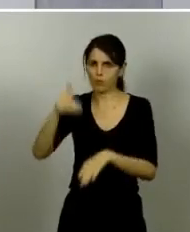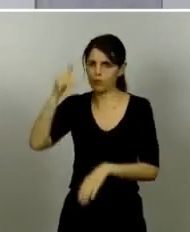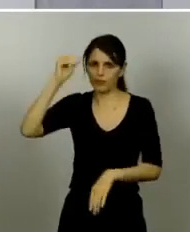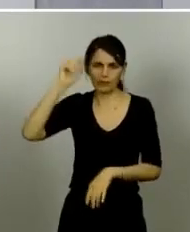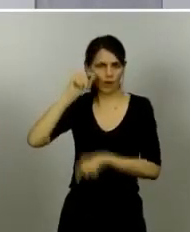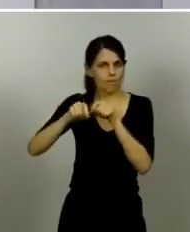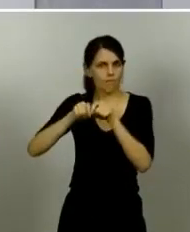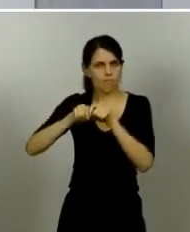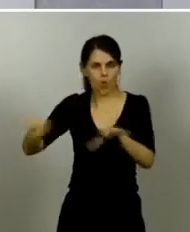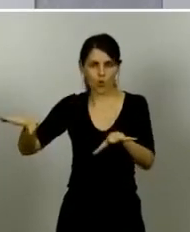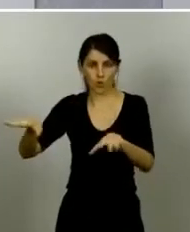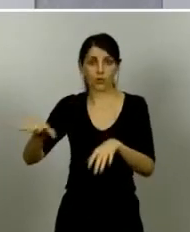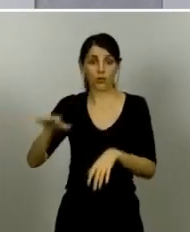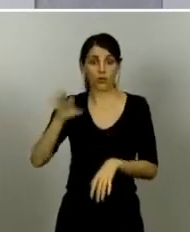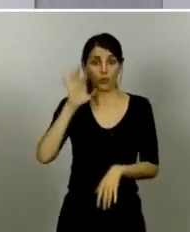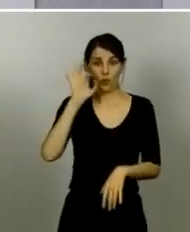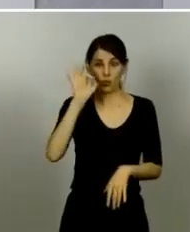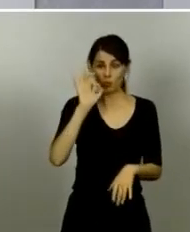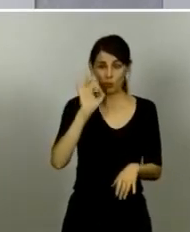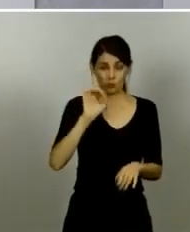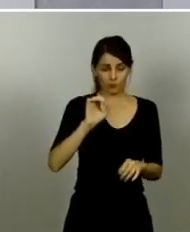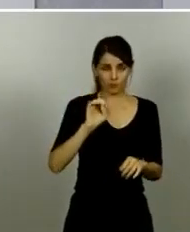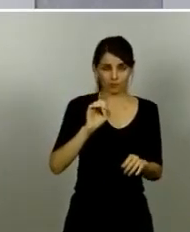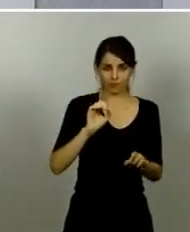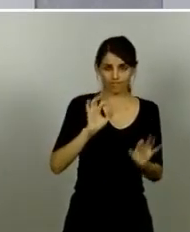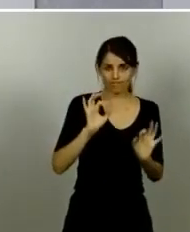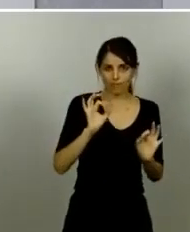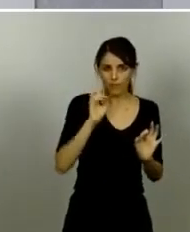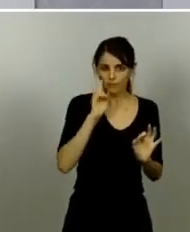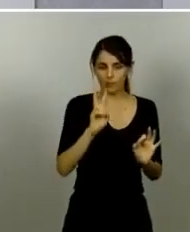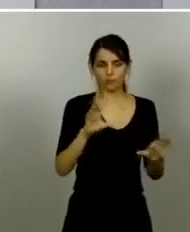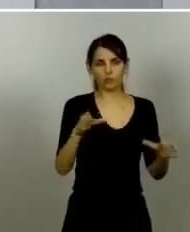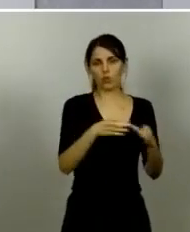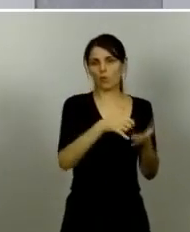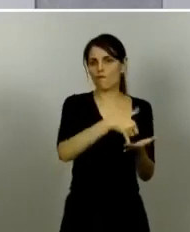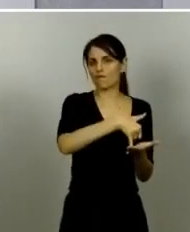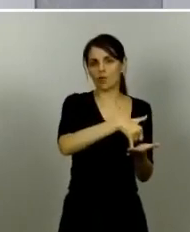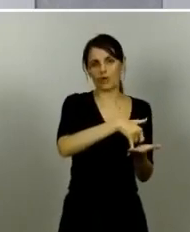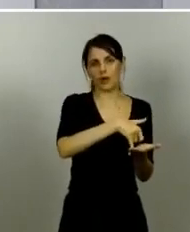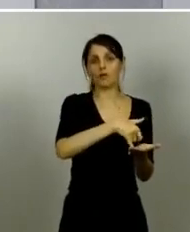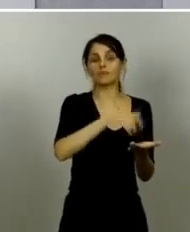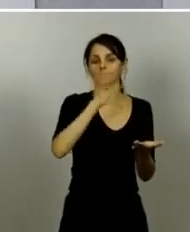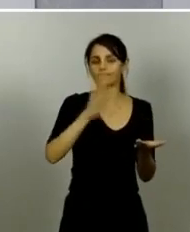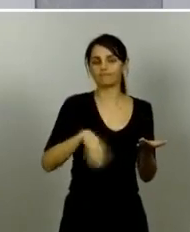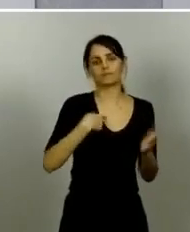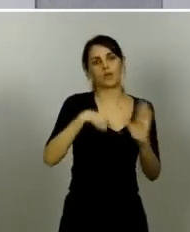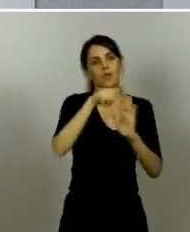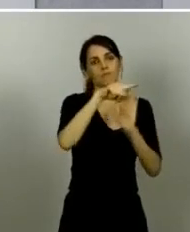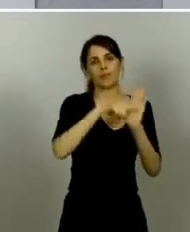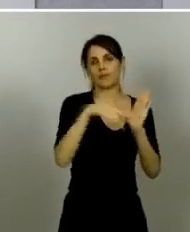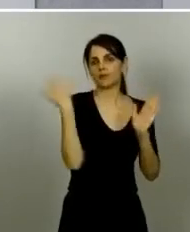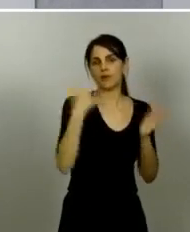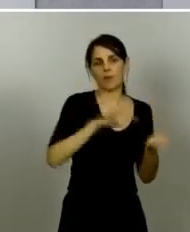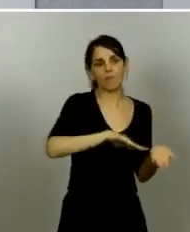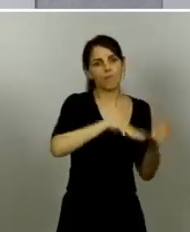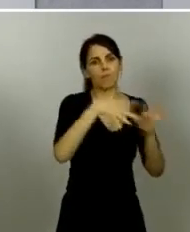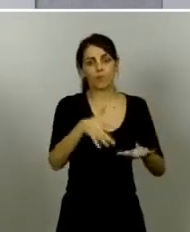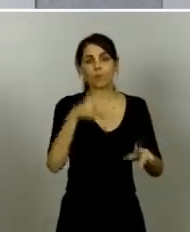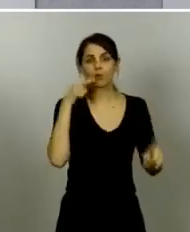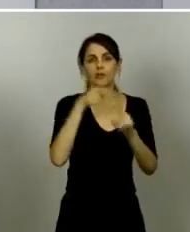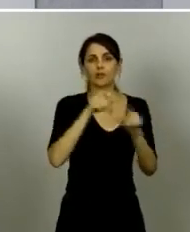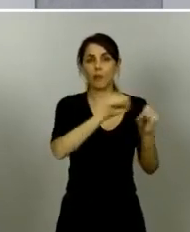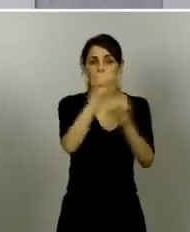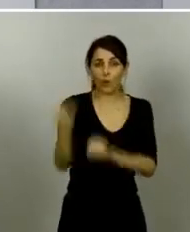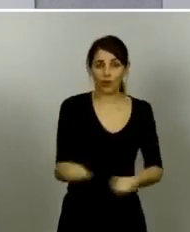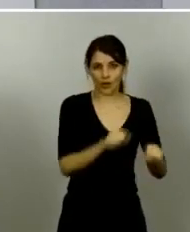identificamos como tales y tomamos las medidas necesarias para proteger lo mayor posible a los residentes en este tipo de instalaciones y